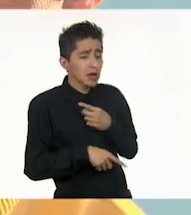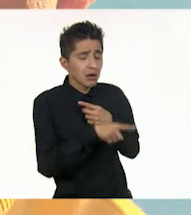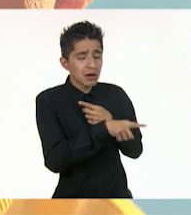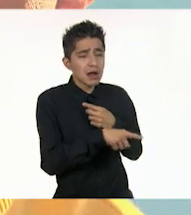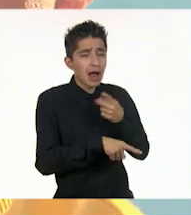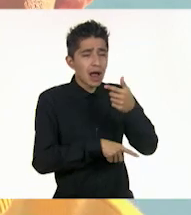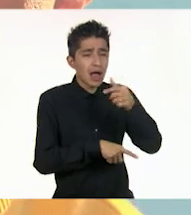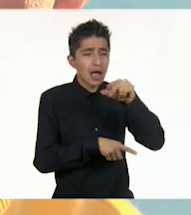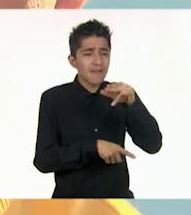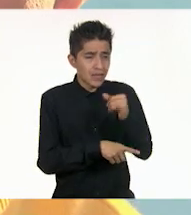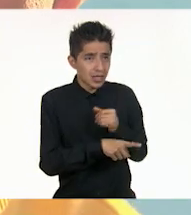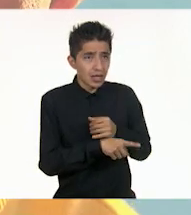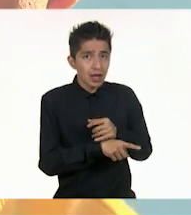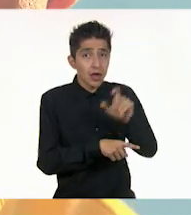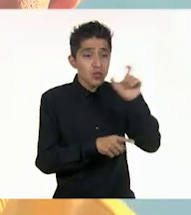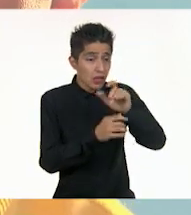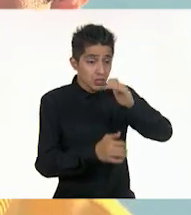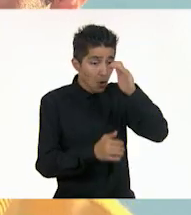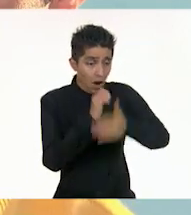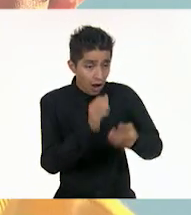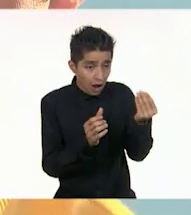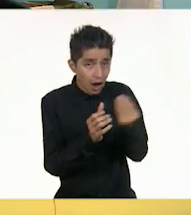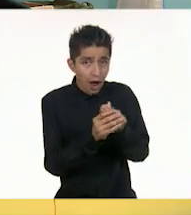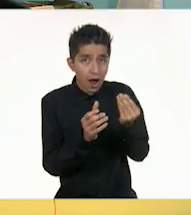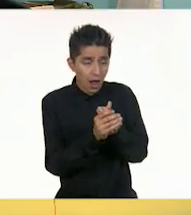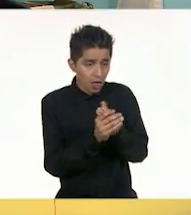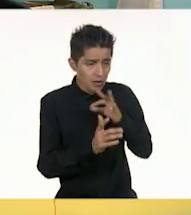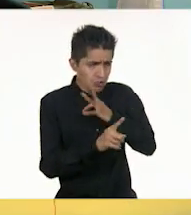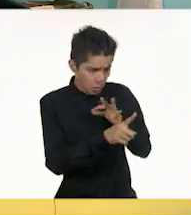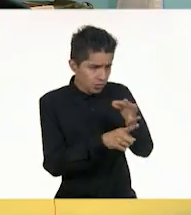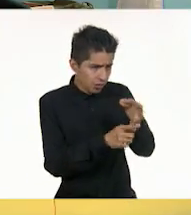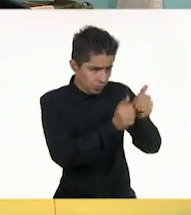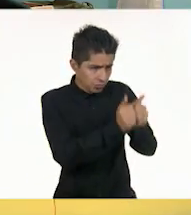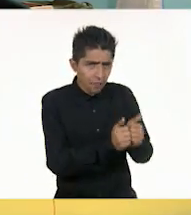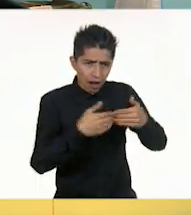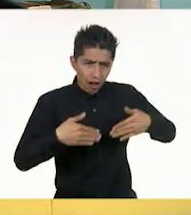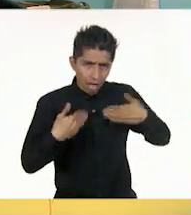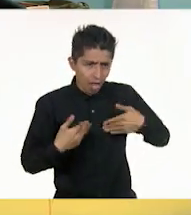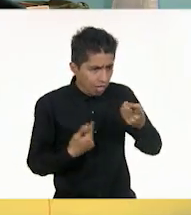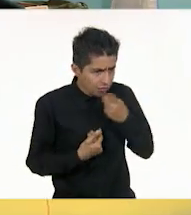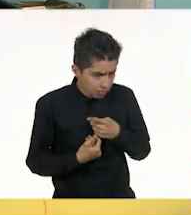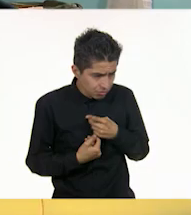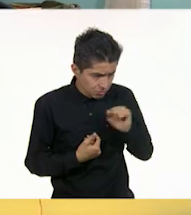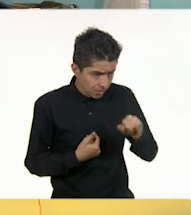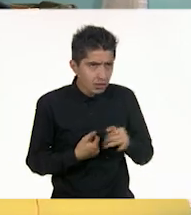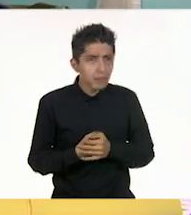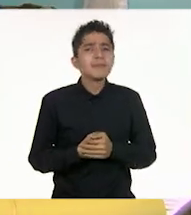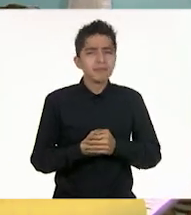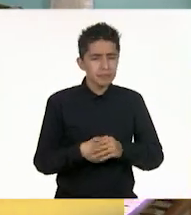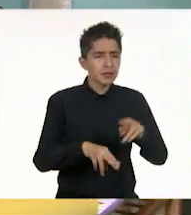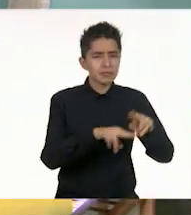¿Te podrías quedar después de clases para seguirme contando? Sí, profe. Pasa tu lugar.